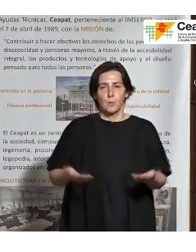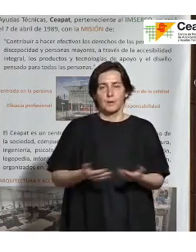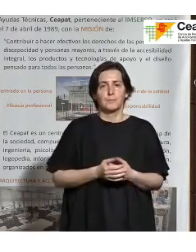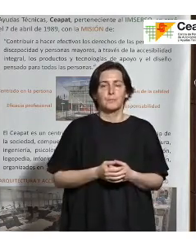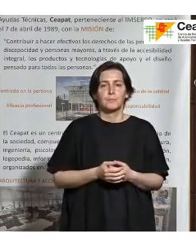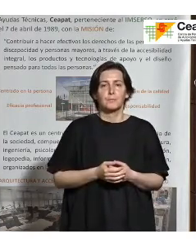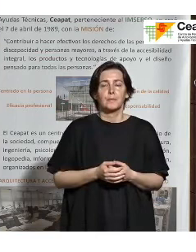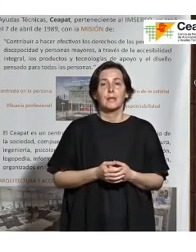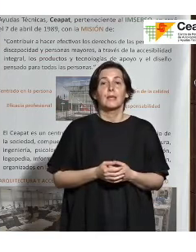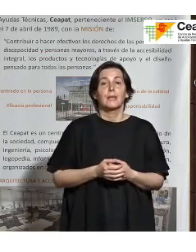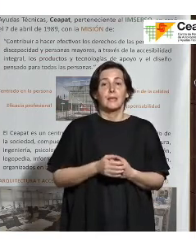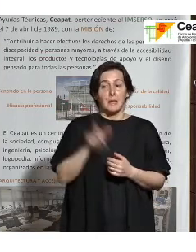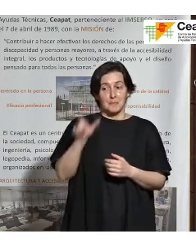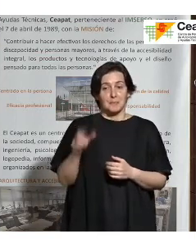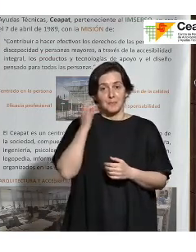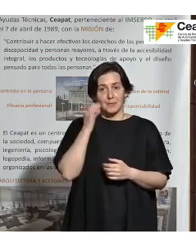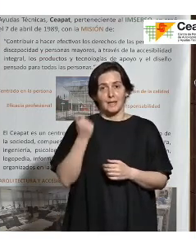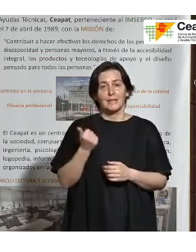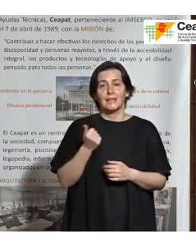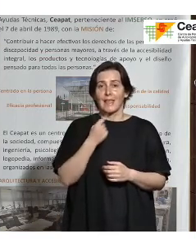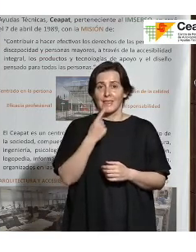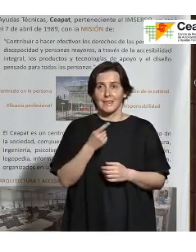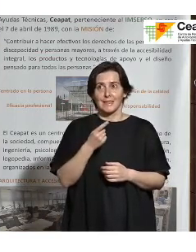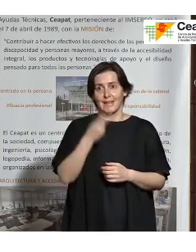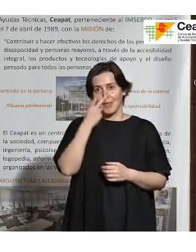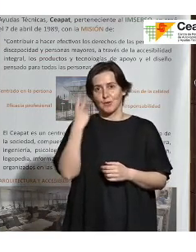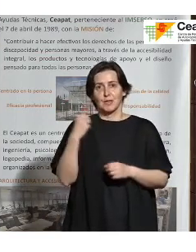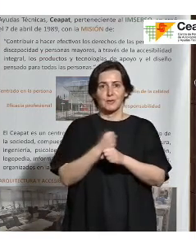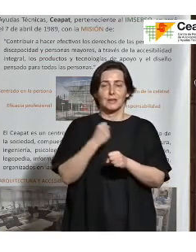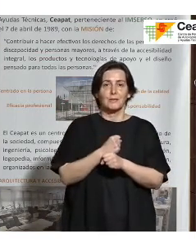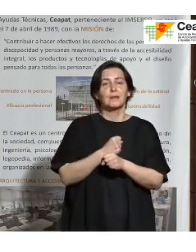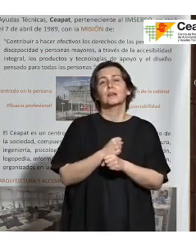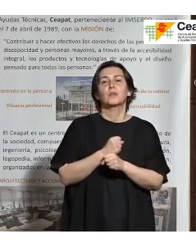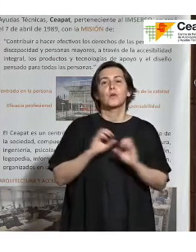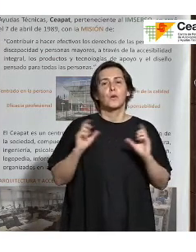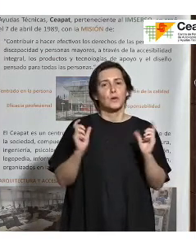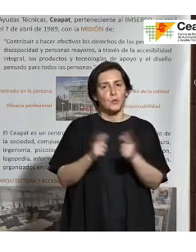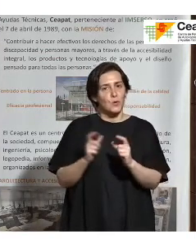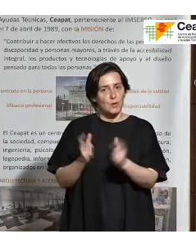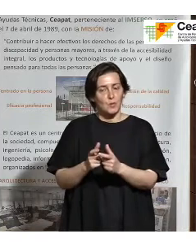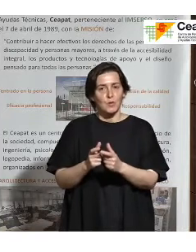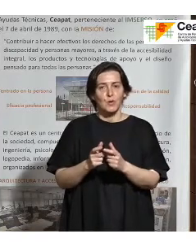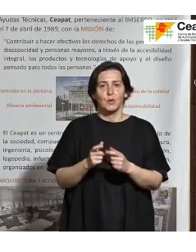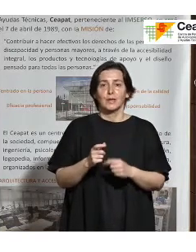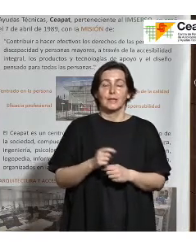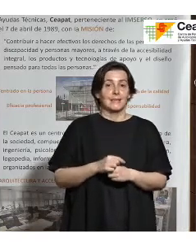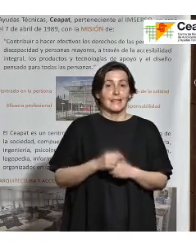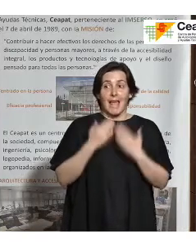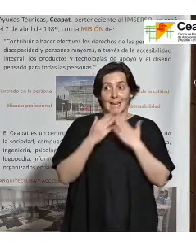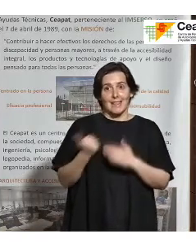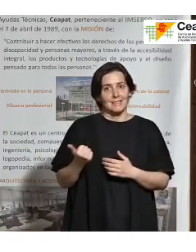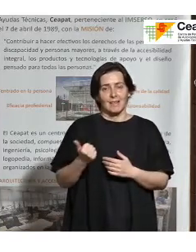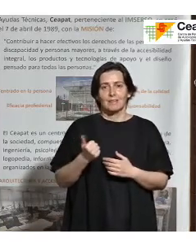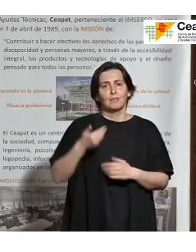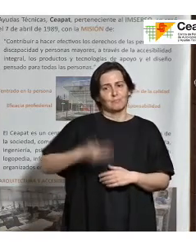Lo que os puedo decir de Cristina y de estos dos años de trabajo con las reuniones es que no sé qué habríamos hecho sin ella,